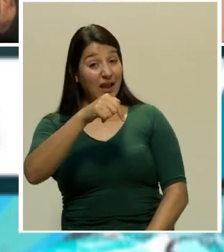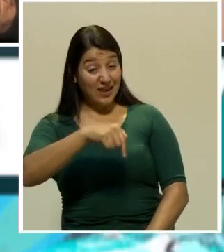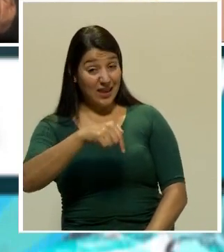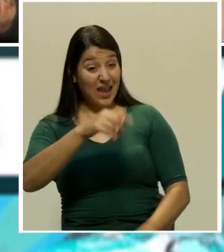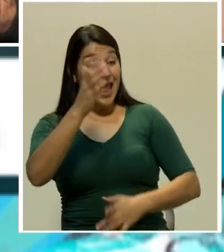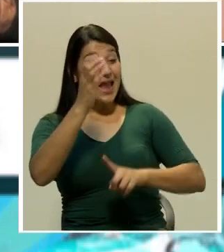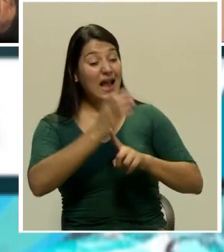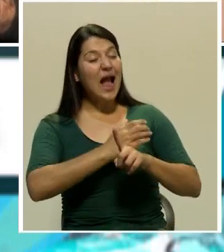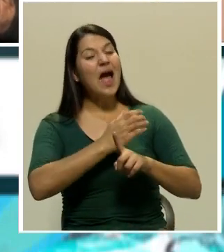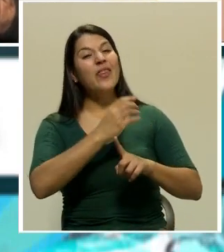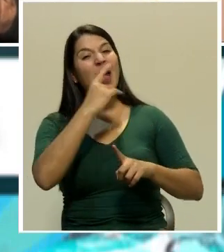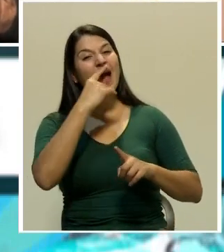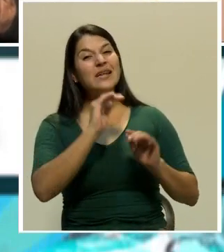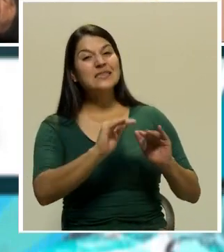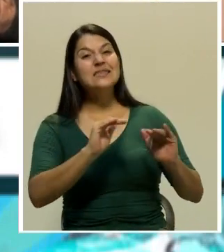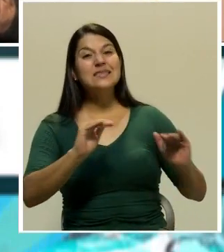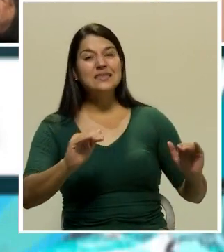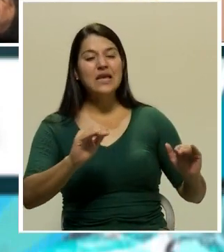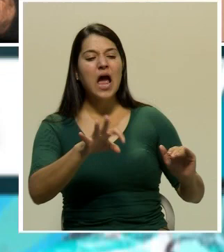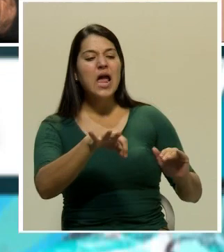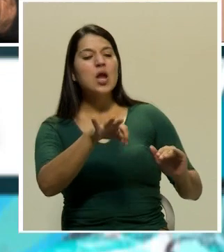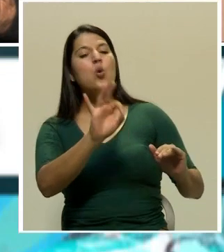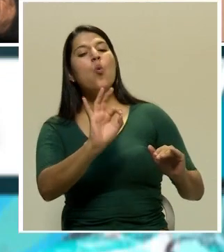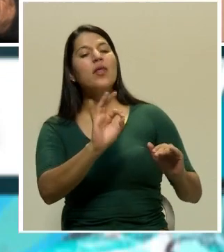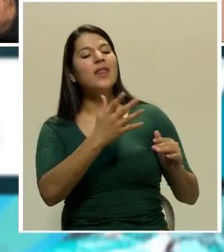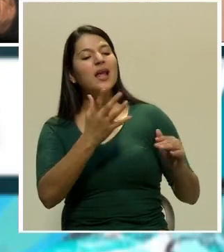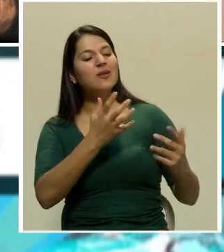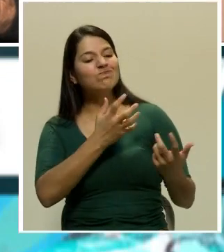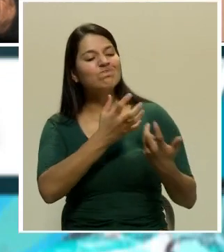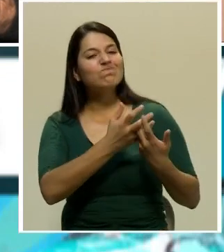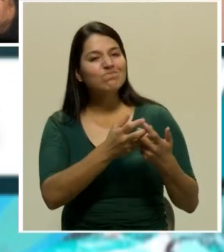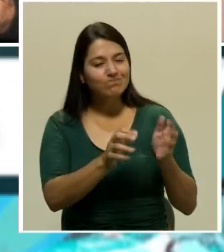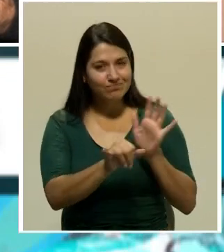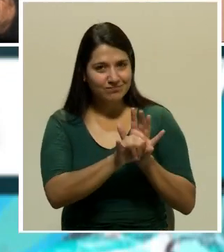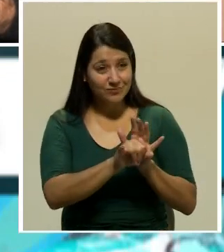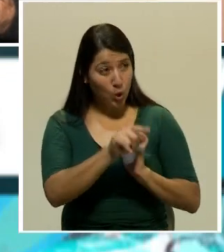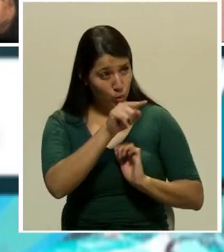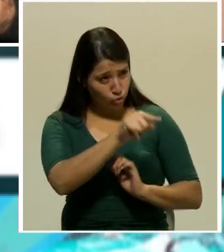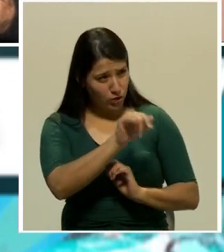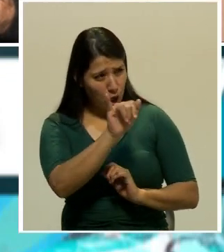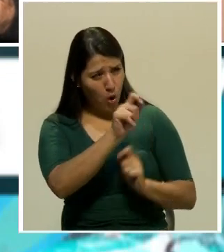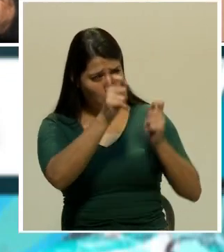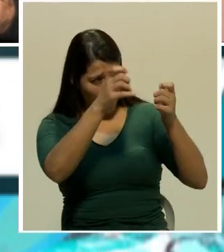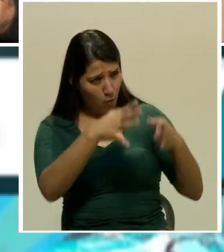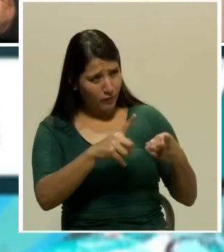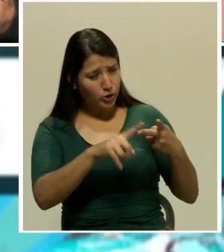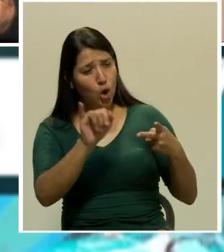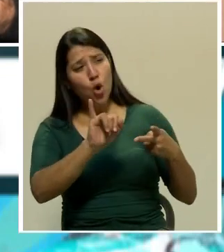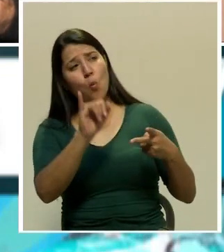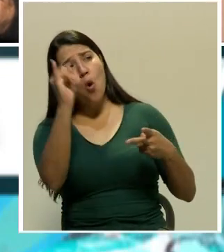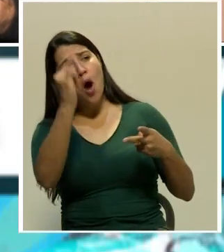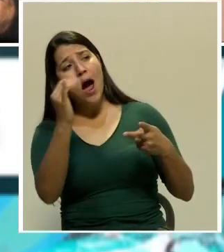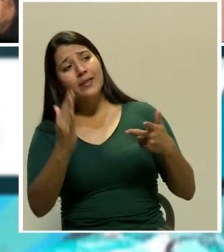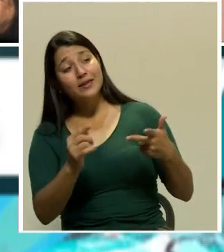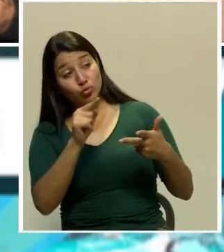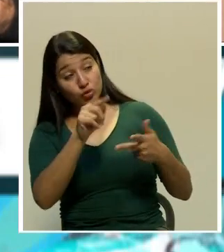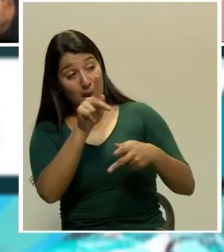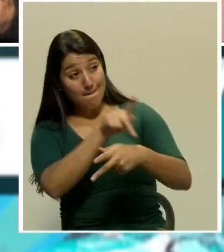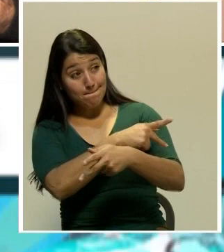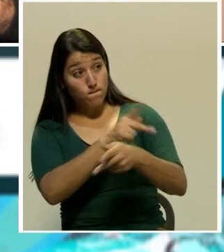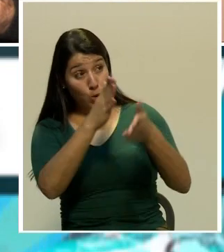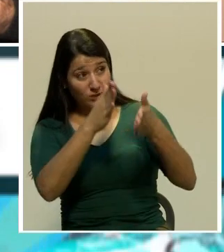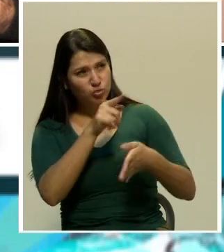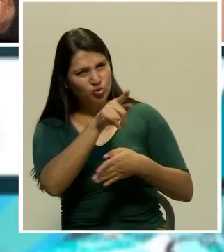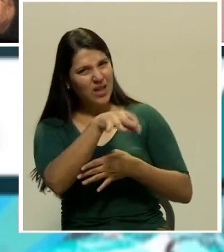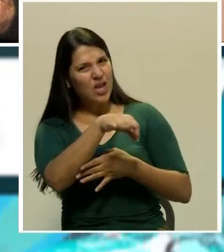a la medida de su hambre. ¿Encontraste vos como profesor, como artista, como poeta que sos, el pan